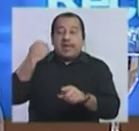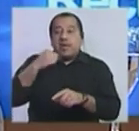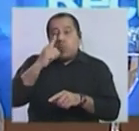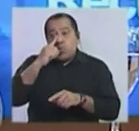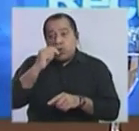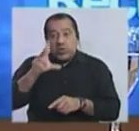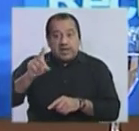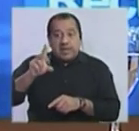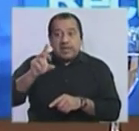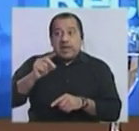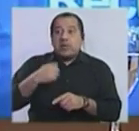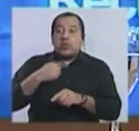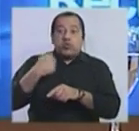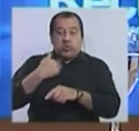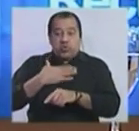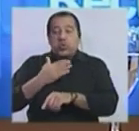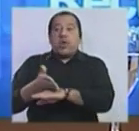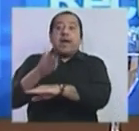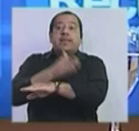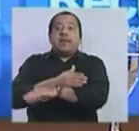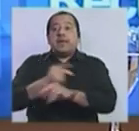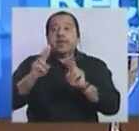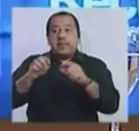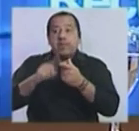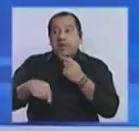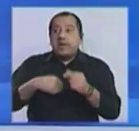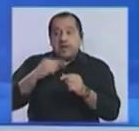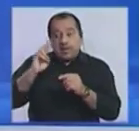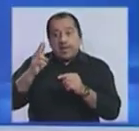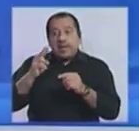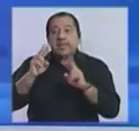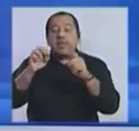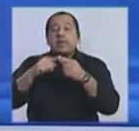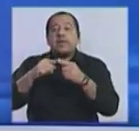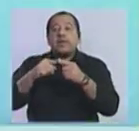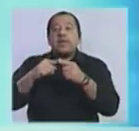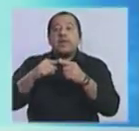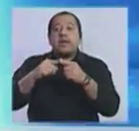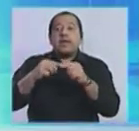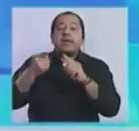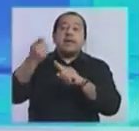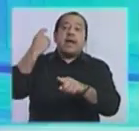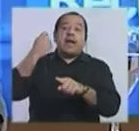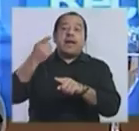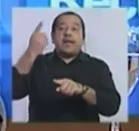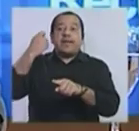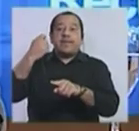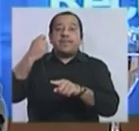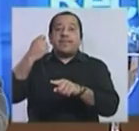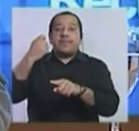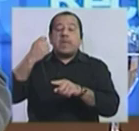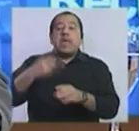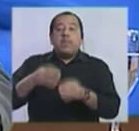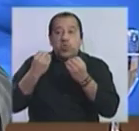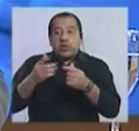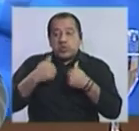nosotros dejamos de publicar las encuestas de intención de votos de las nacionales. ¿Escenario de balotaje, digamos? No, antes de las internas, la de las nacionales. ¿Por qué?